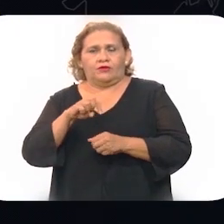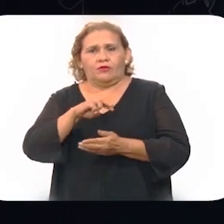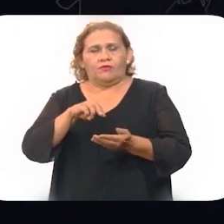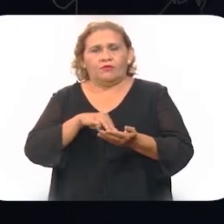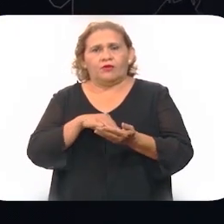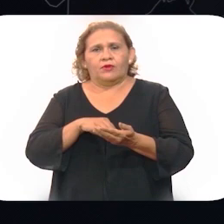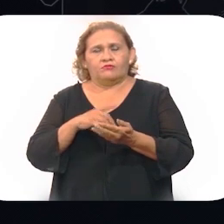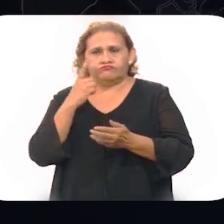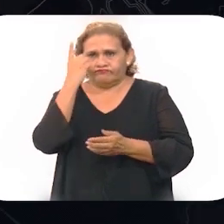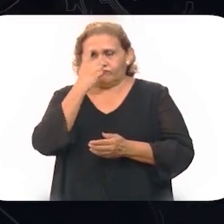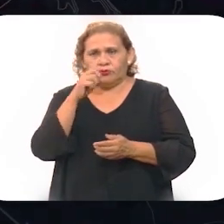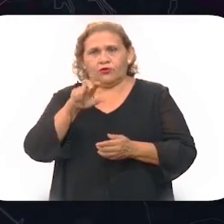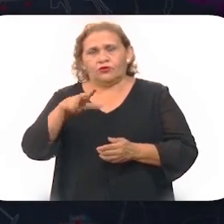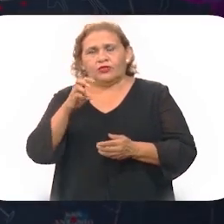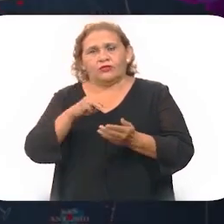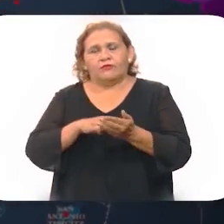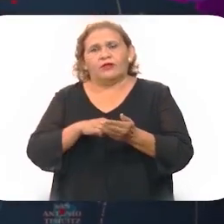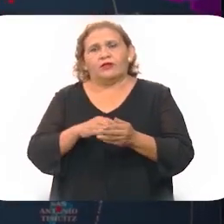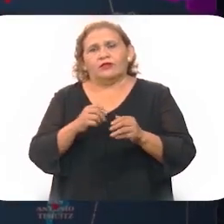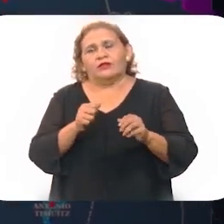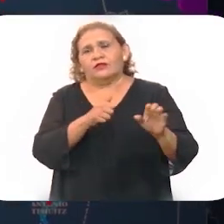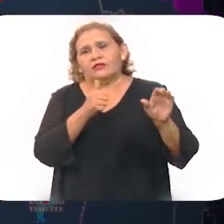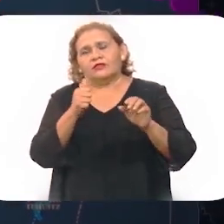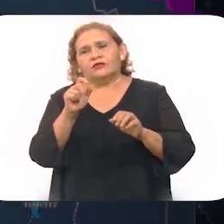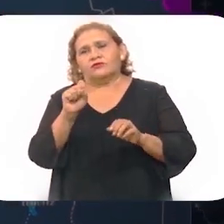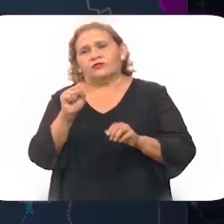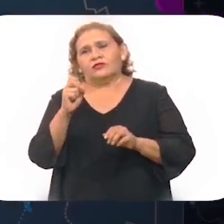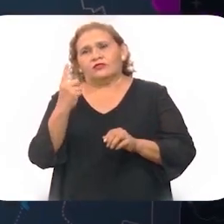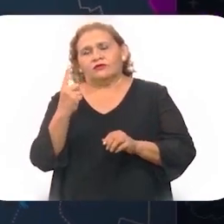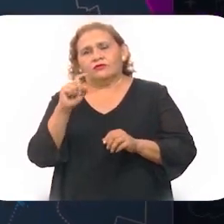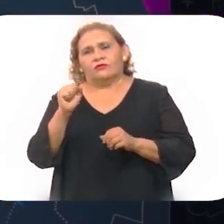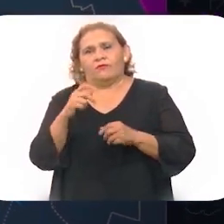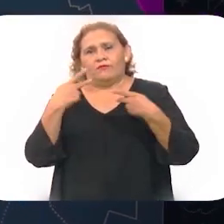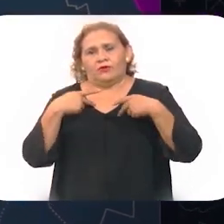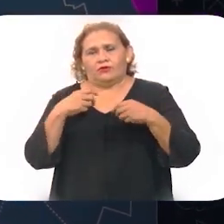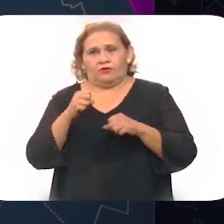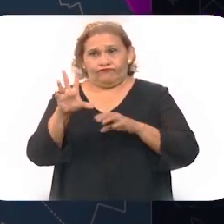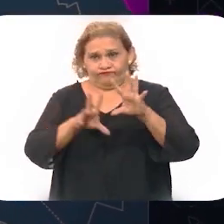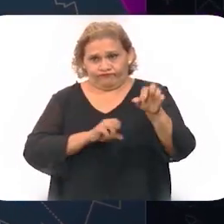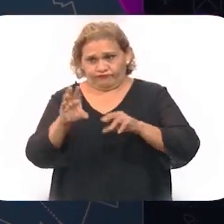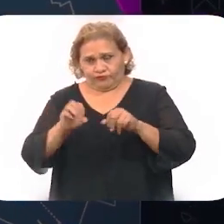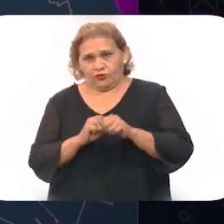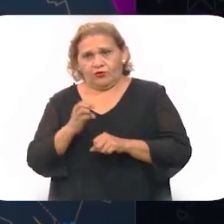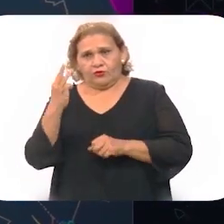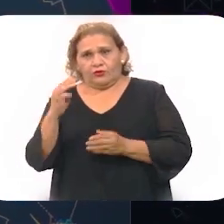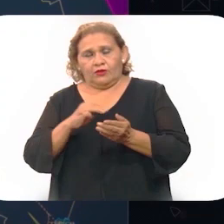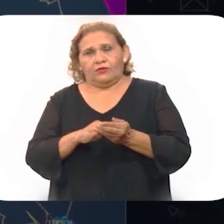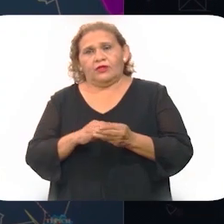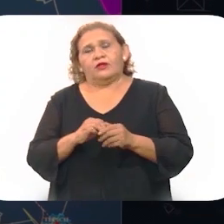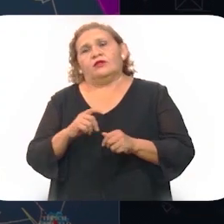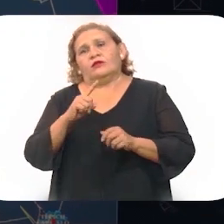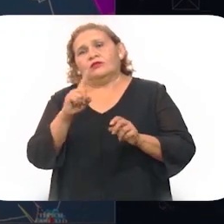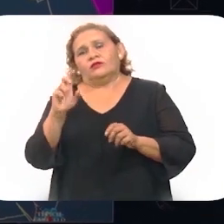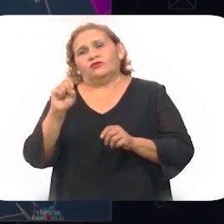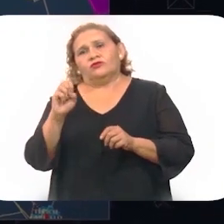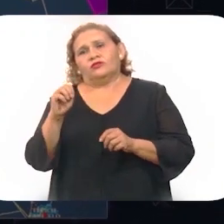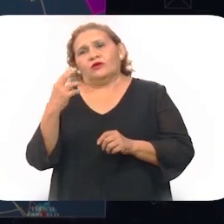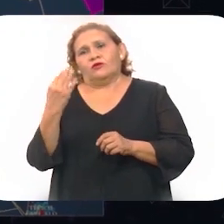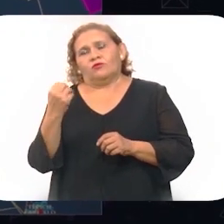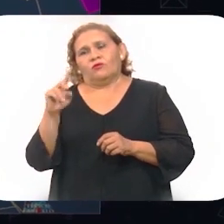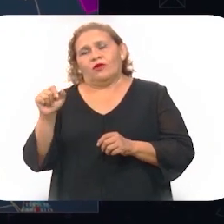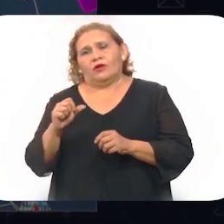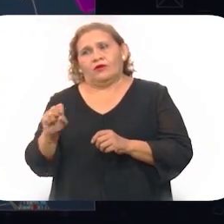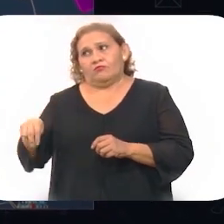en Mérida se han diagnosticado 13,662 personas contagiadas de coronavirus. 3,889 viven en la zona norte,